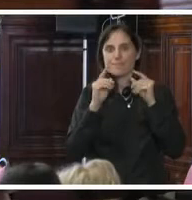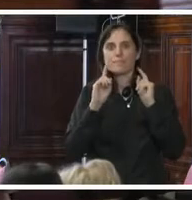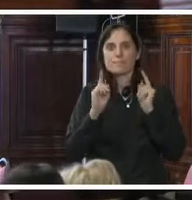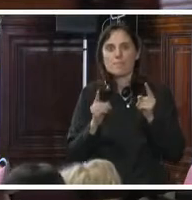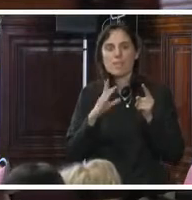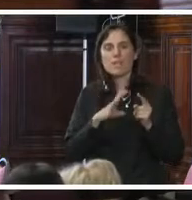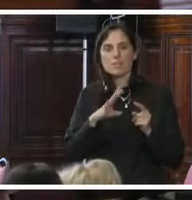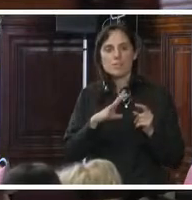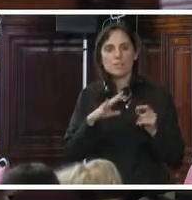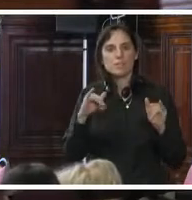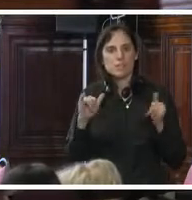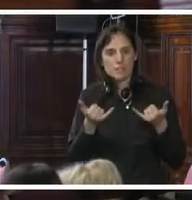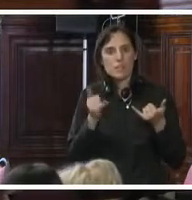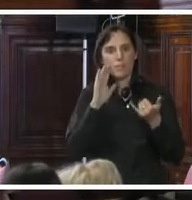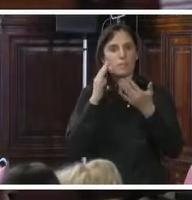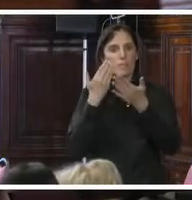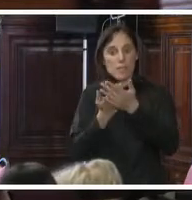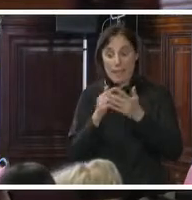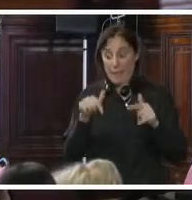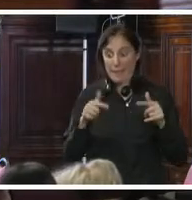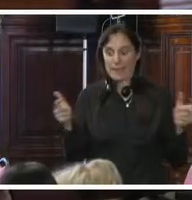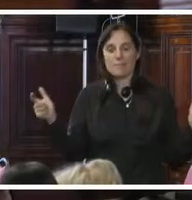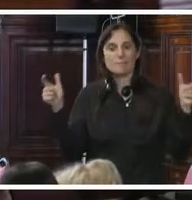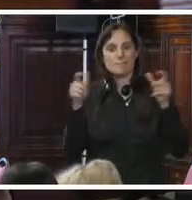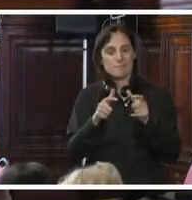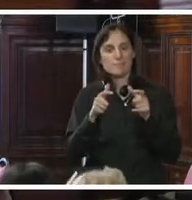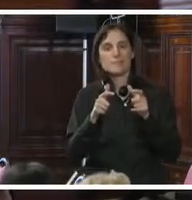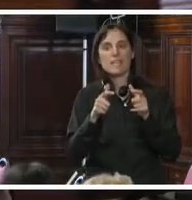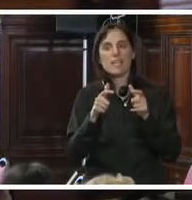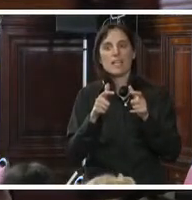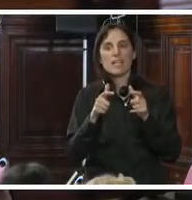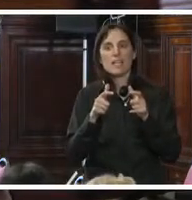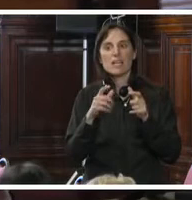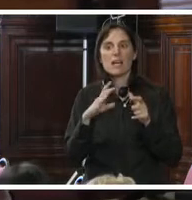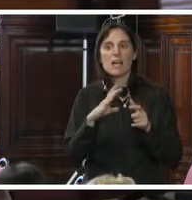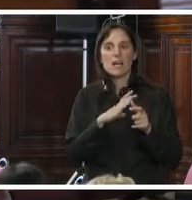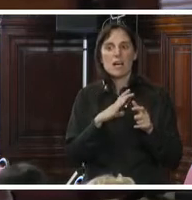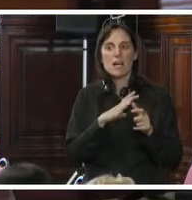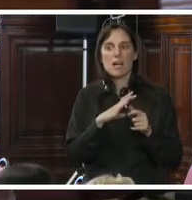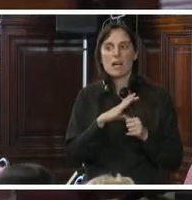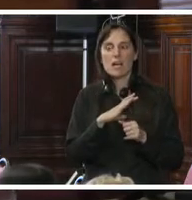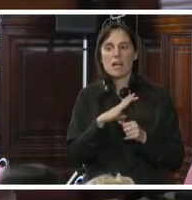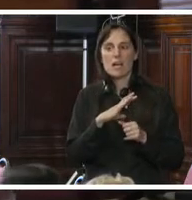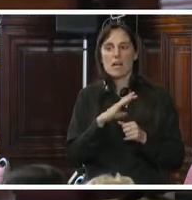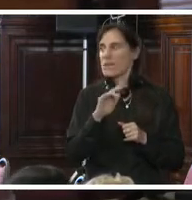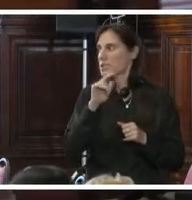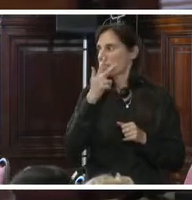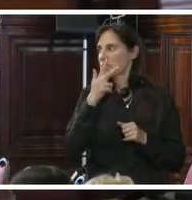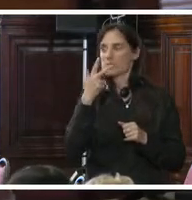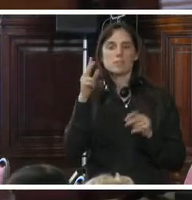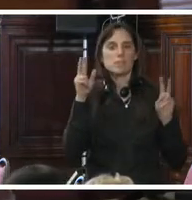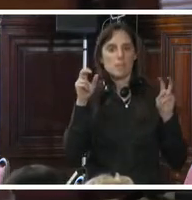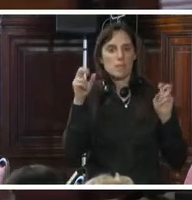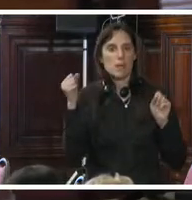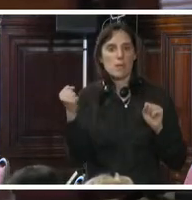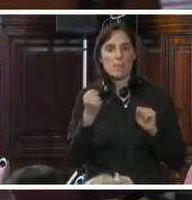objeto de solicitar la presente audiencia están en función de tres motivos principales